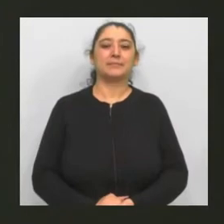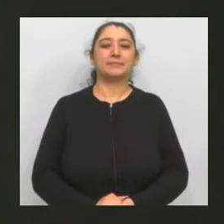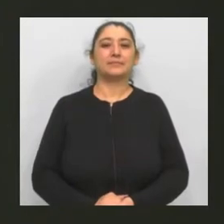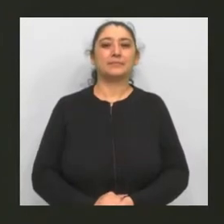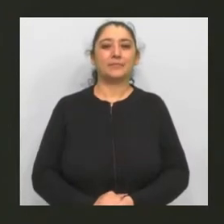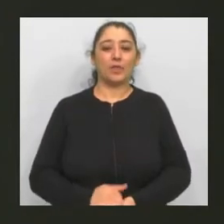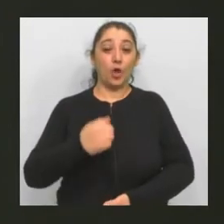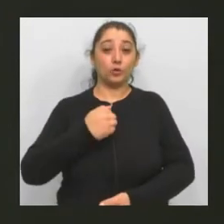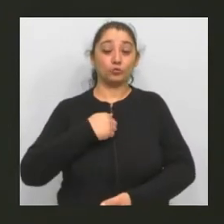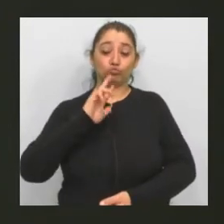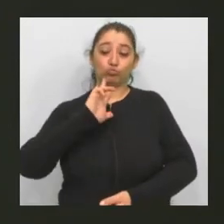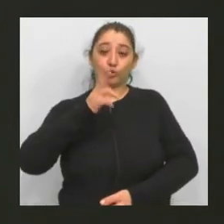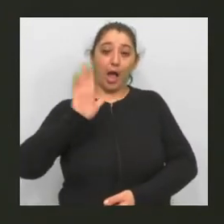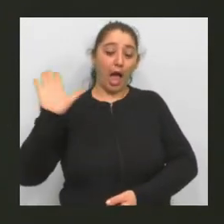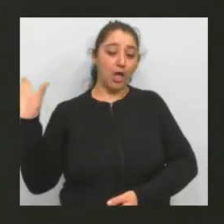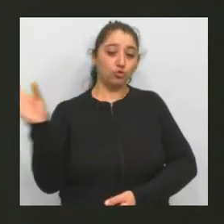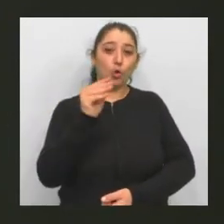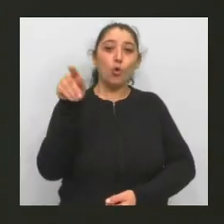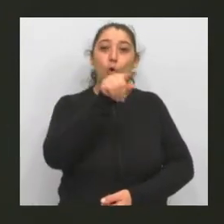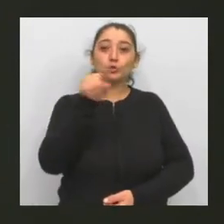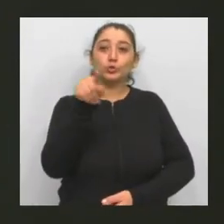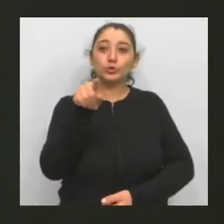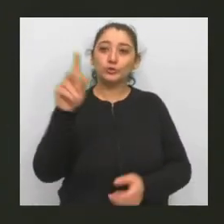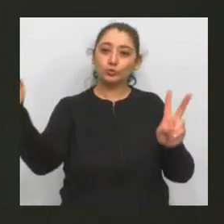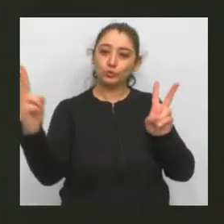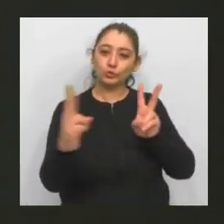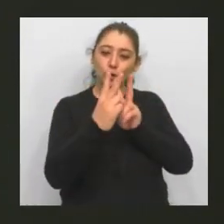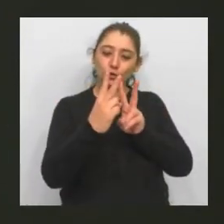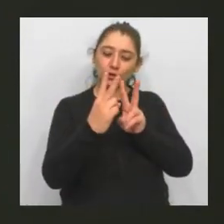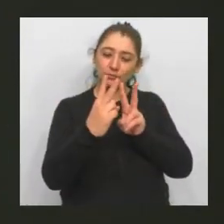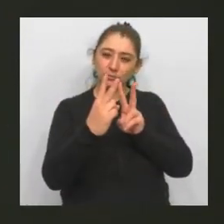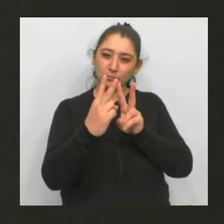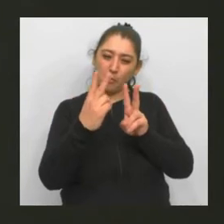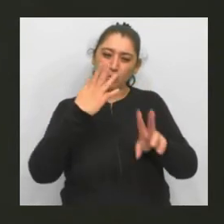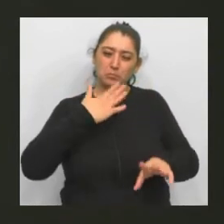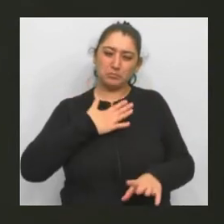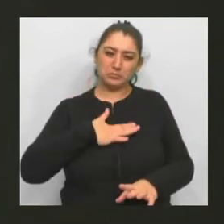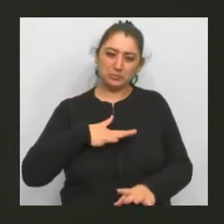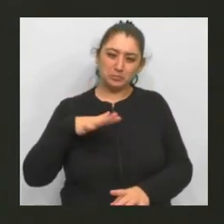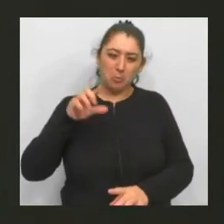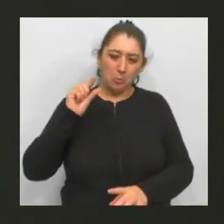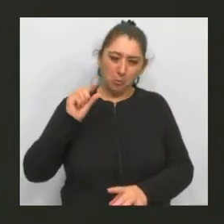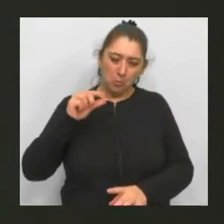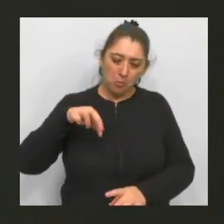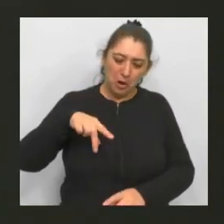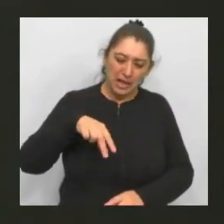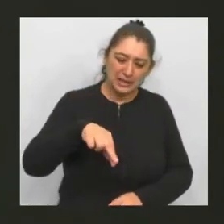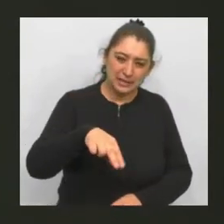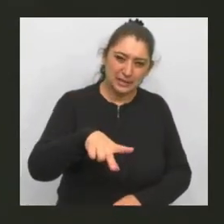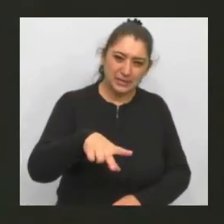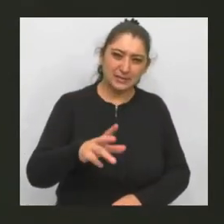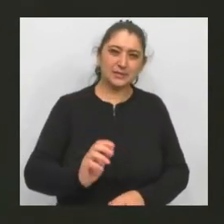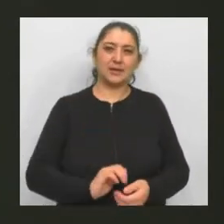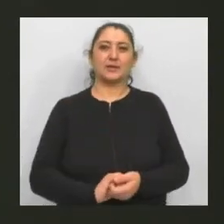digo a todos ustedes que ojalá cuando nos volvamos a encontrar caminemos un poco más despacio, un